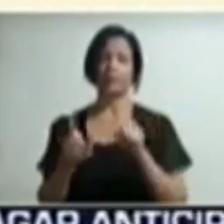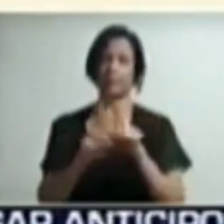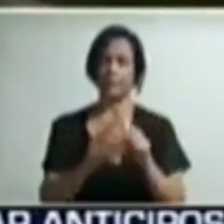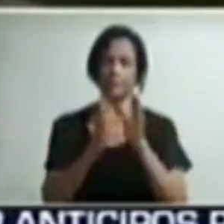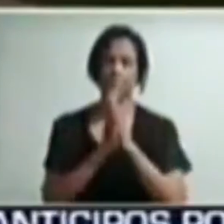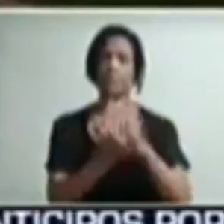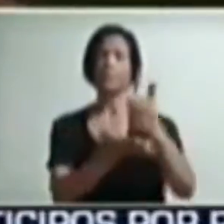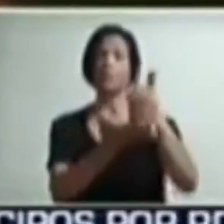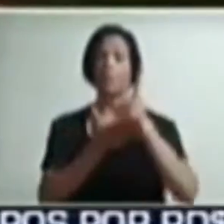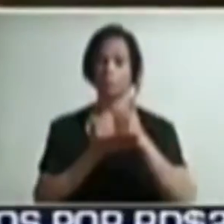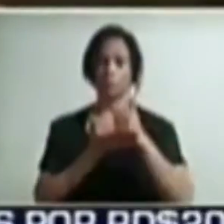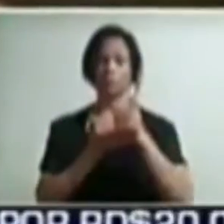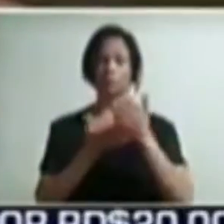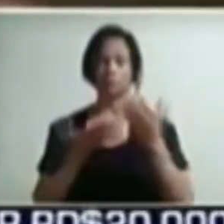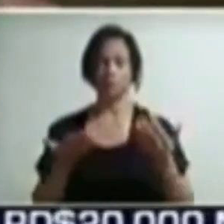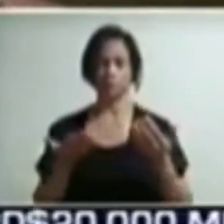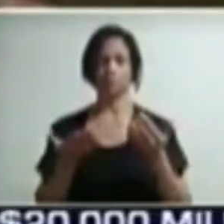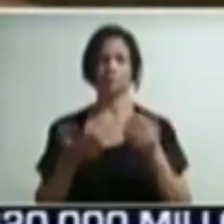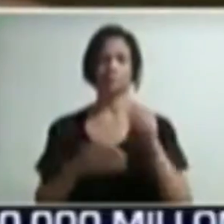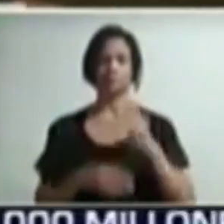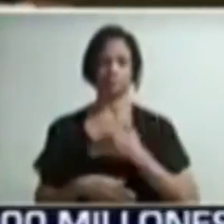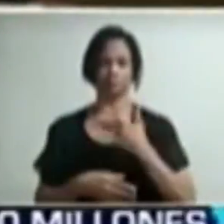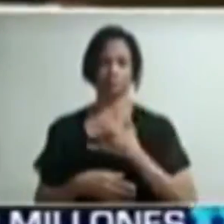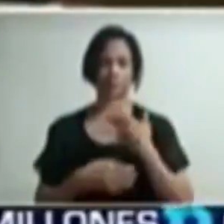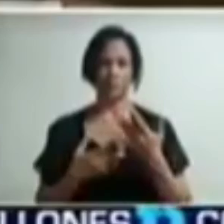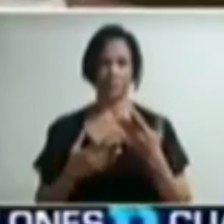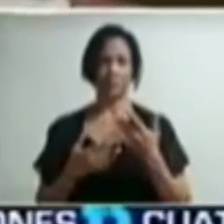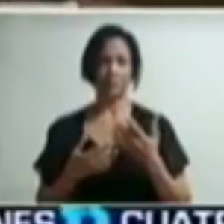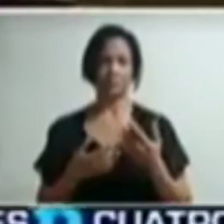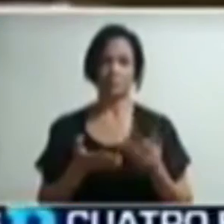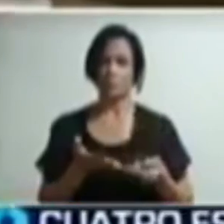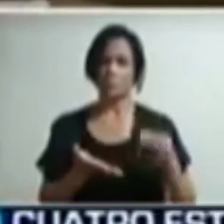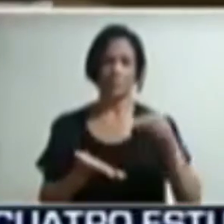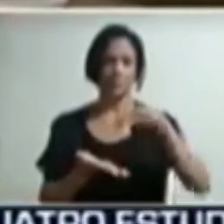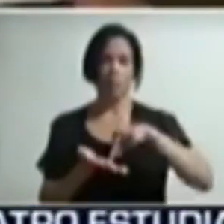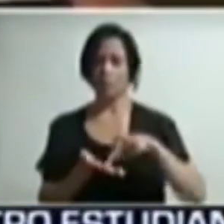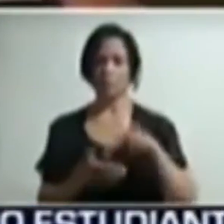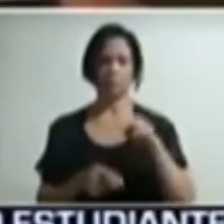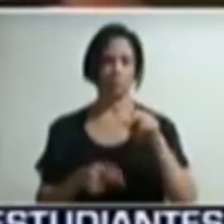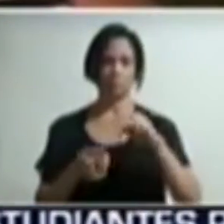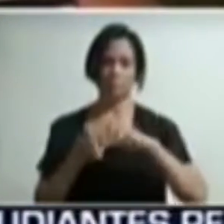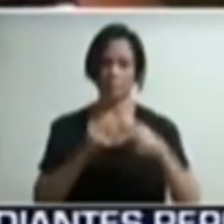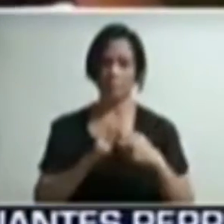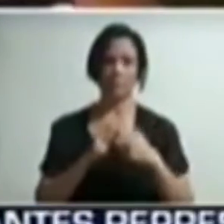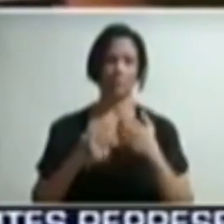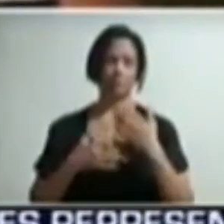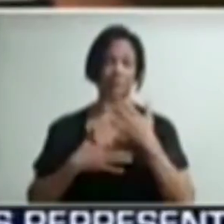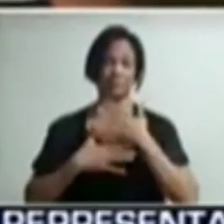Si me siento bajita, no me puedo parar. Tengo muchos problemas de salud.